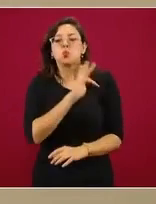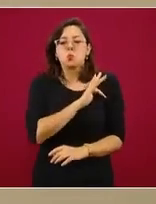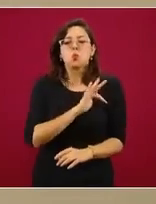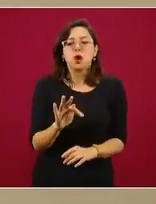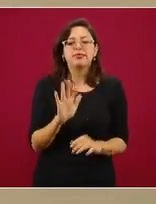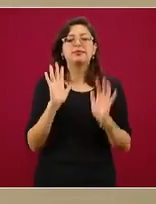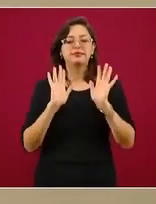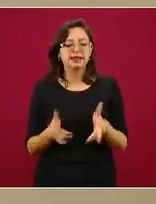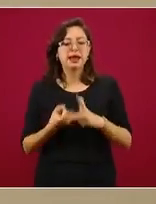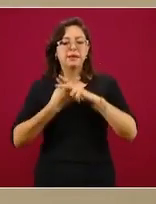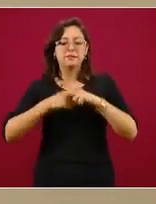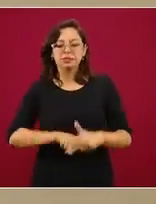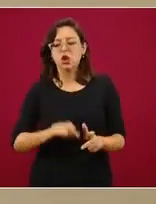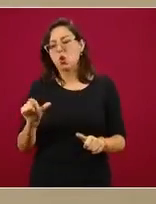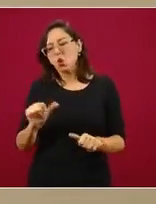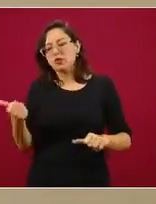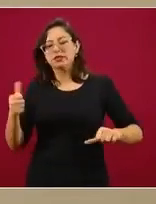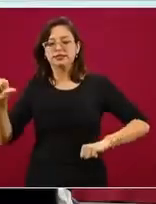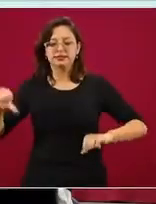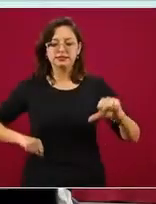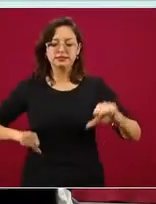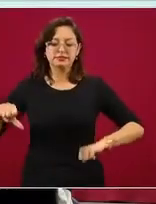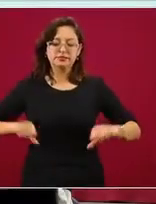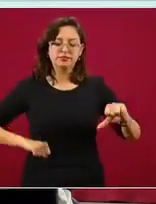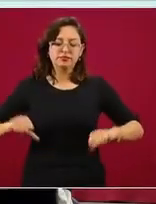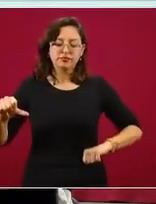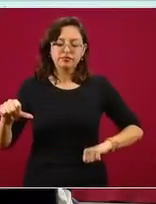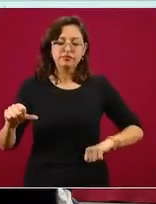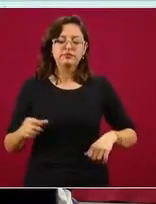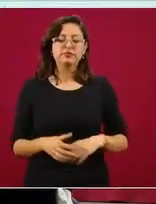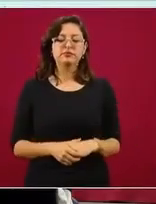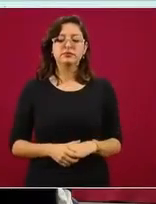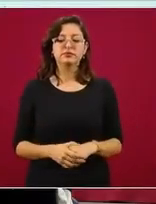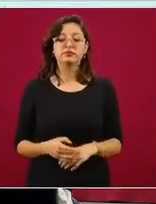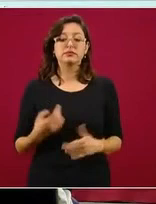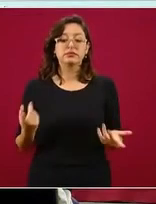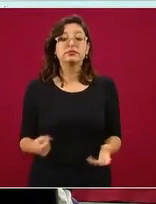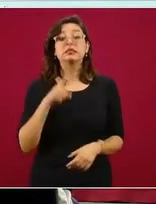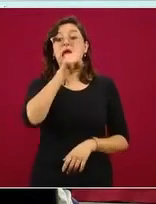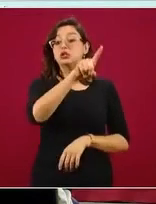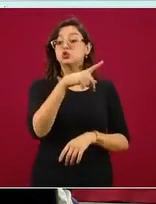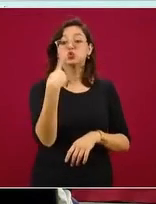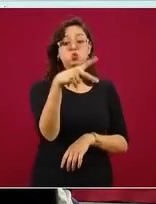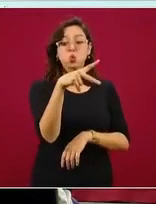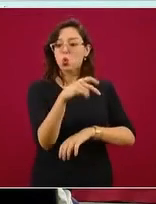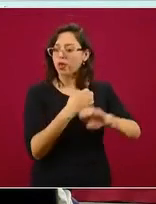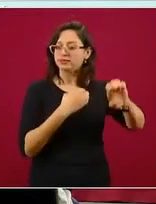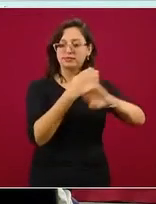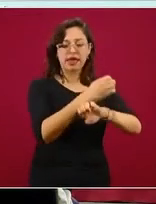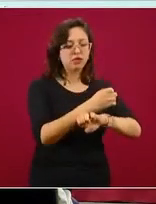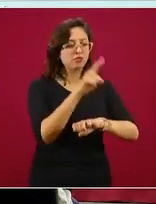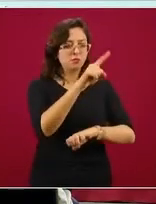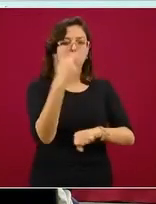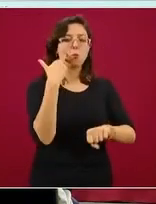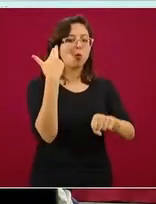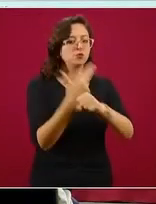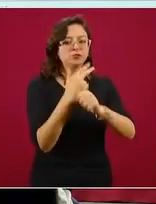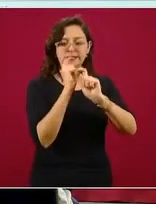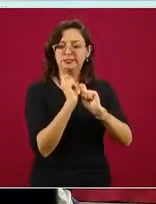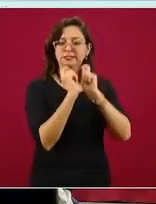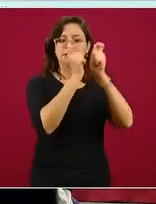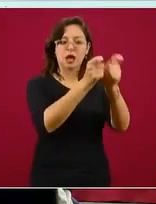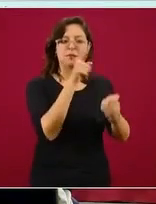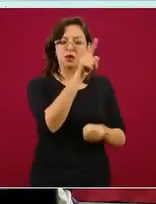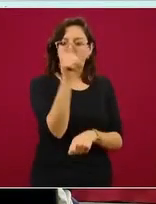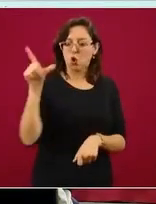otro tipo de actividades. Eso, como autoridad sanitaria local, el gobierno, el titular del